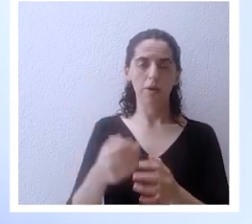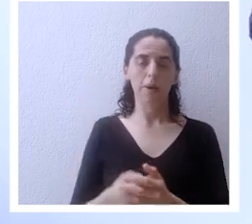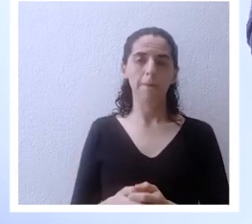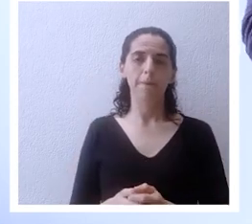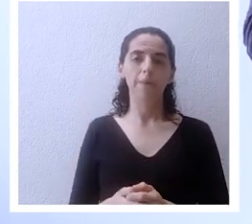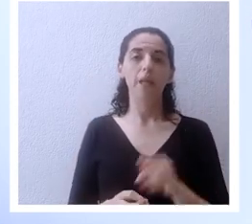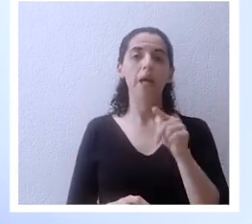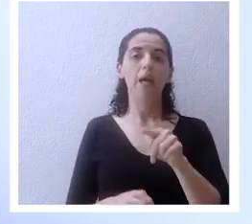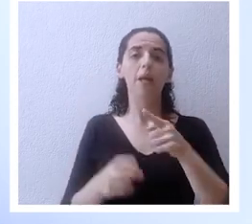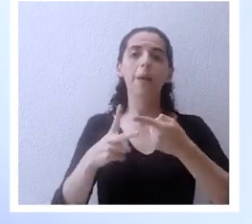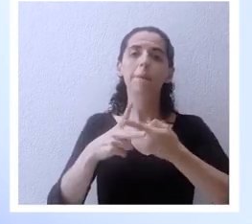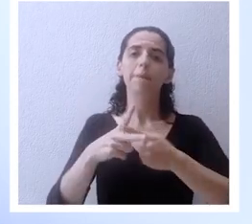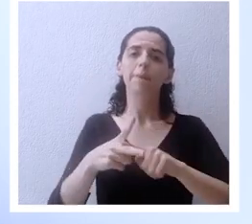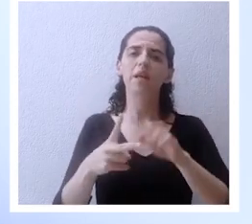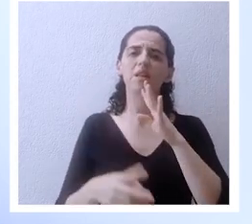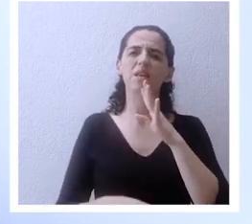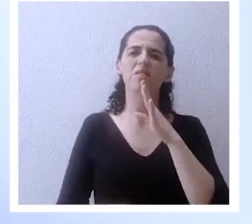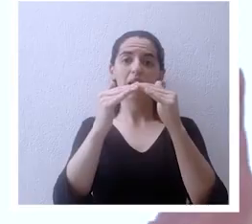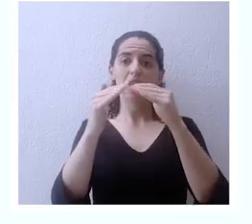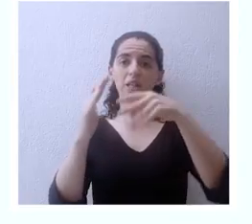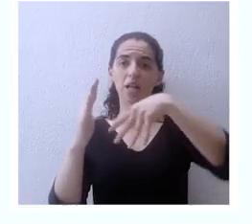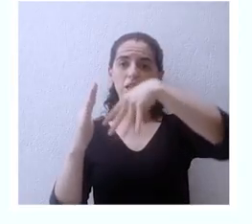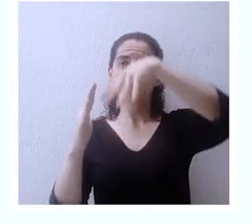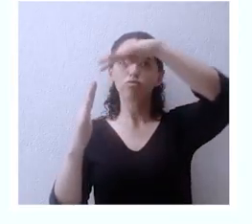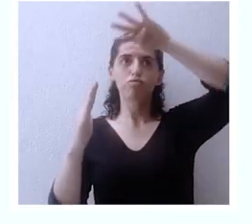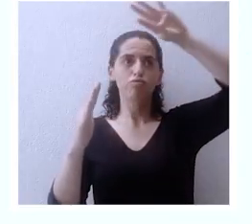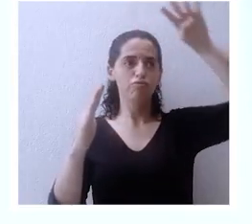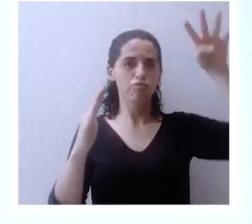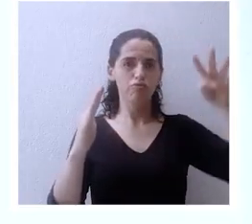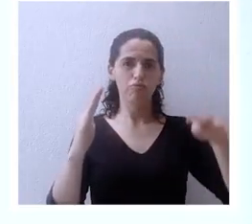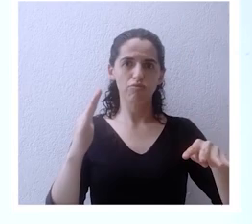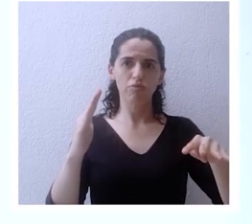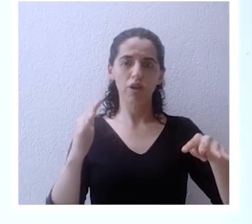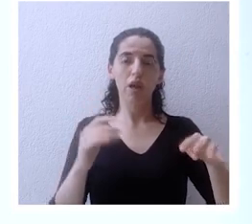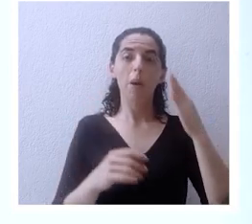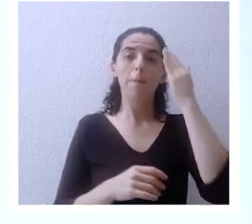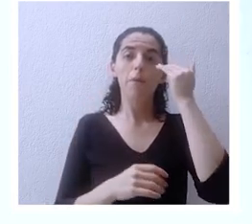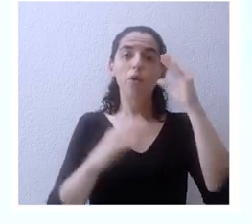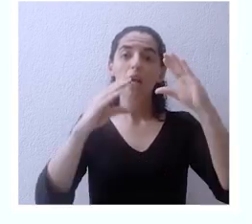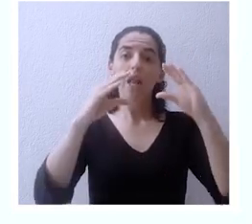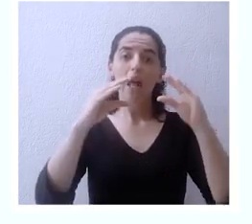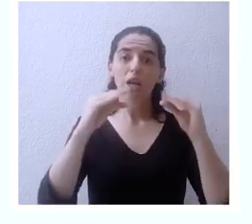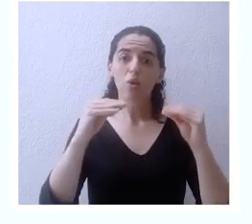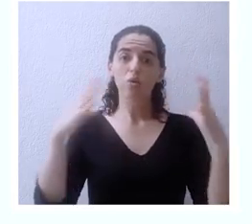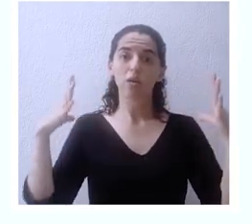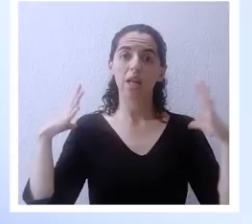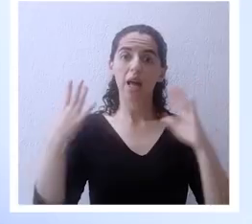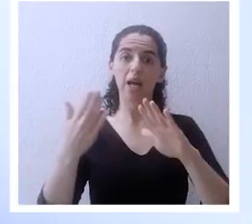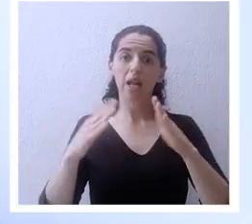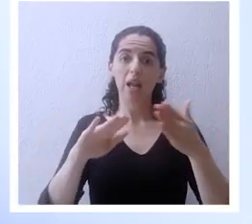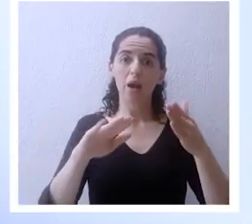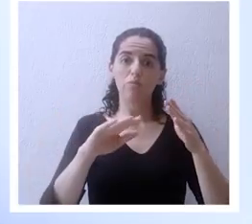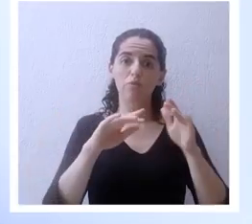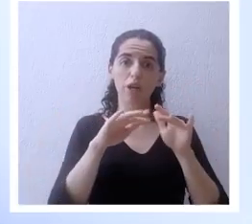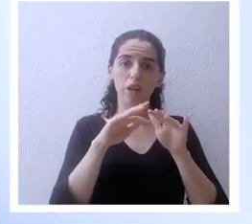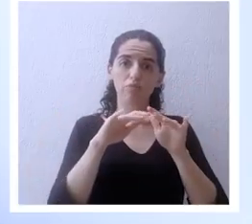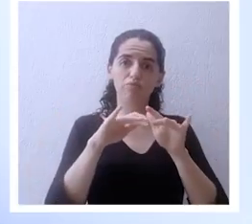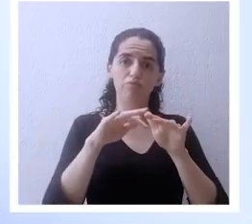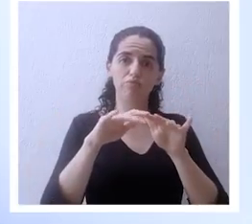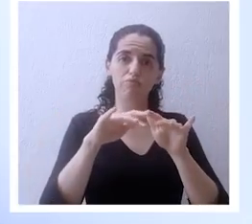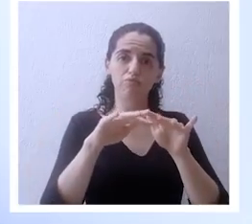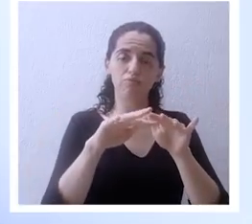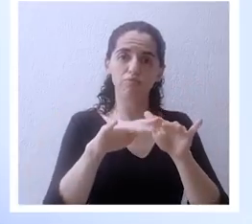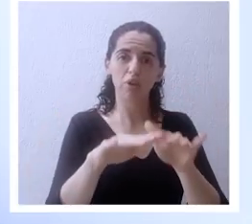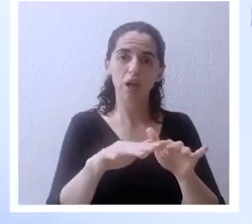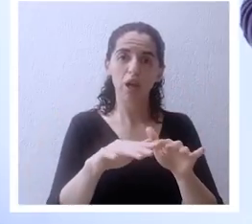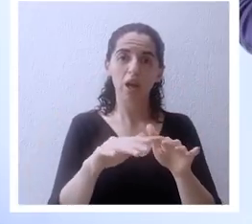empieza a hablar como debería ser el cordero porque en la noche el ángel de la muerte iba a pasar por ahí y donde no estuviera la